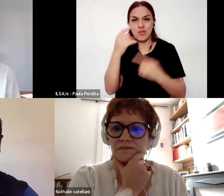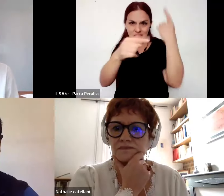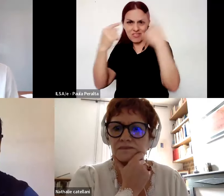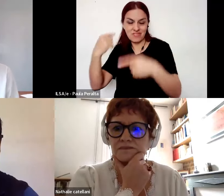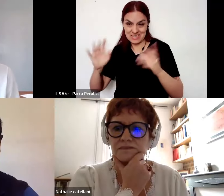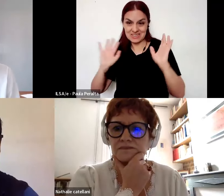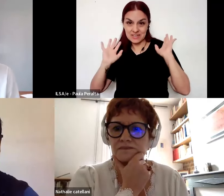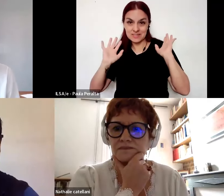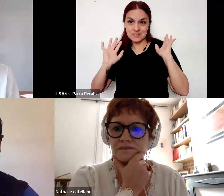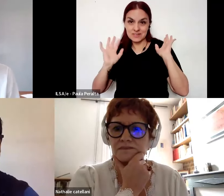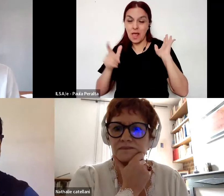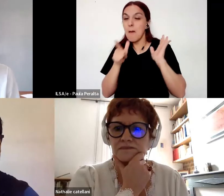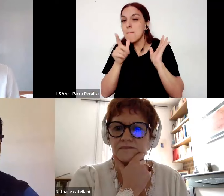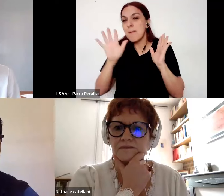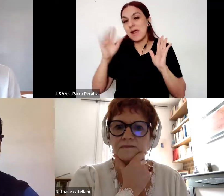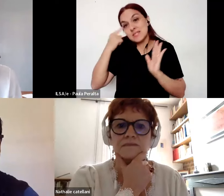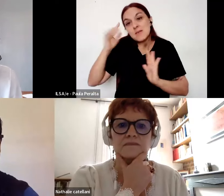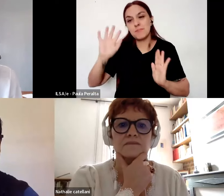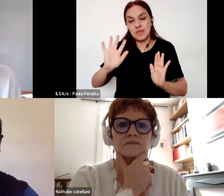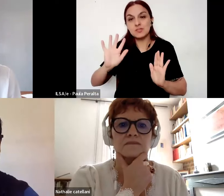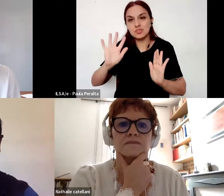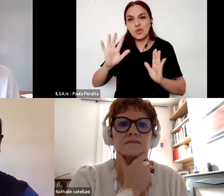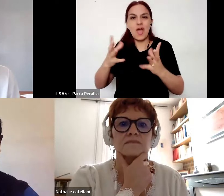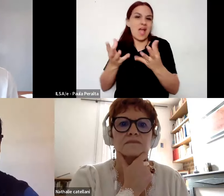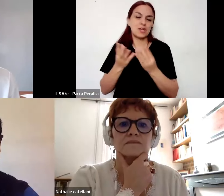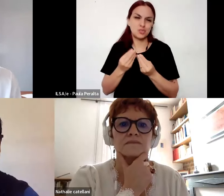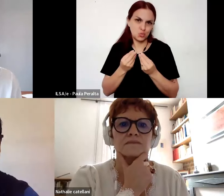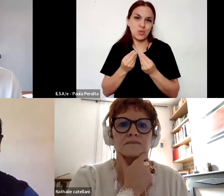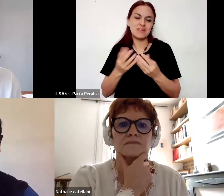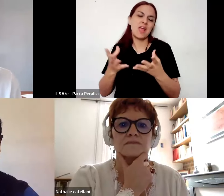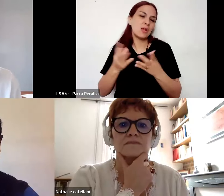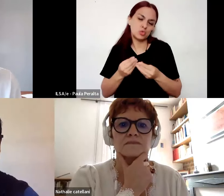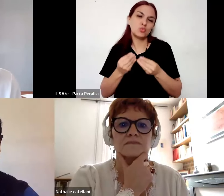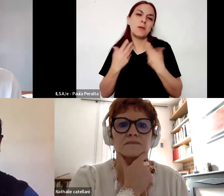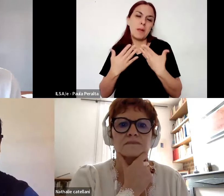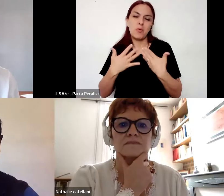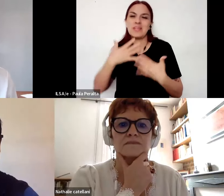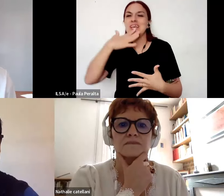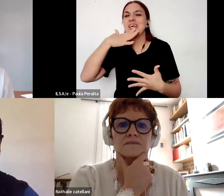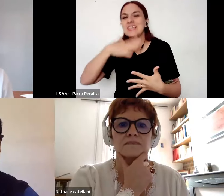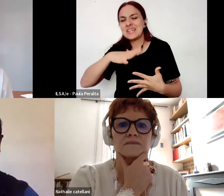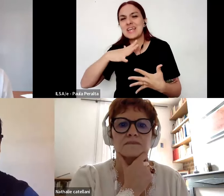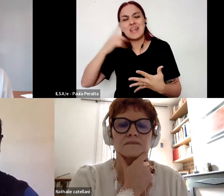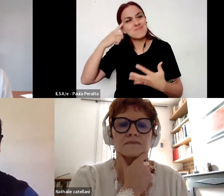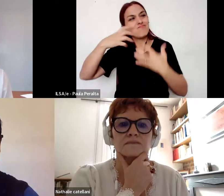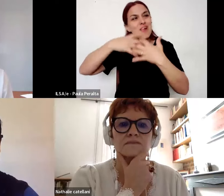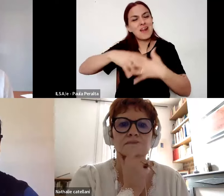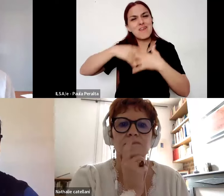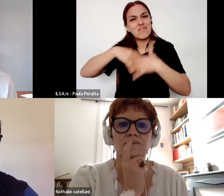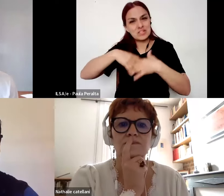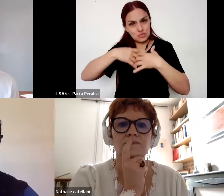me parece que que que contribuyen a no a conmovernos en lo que venimos pensando en hacer